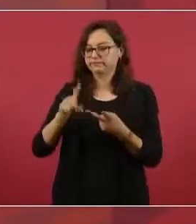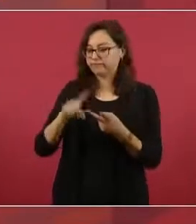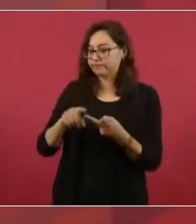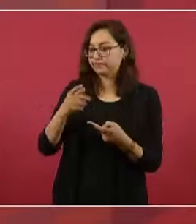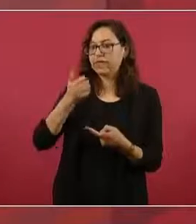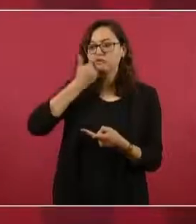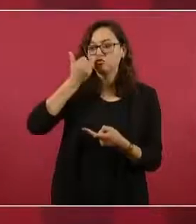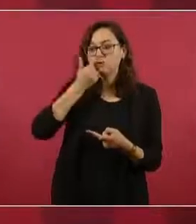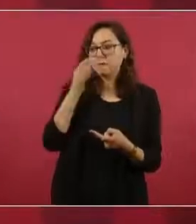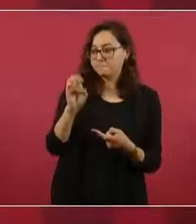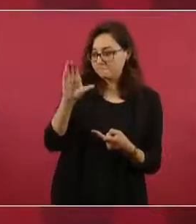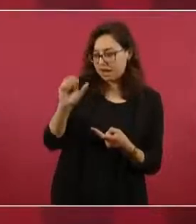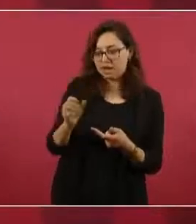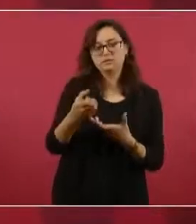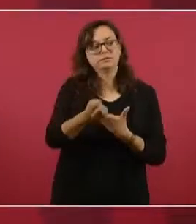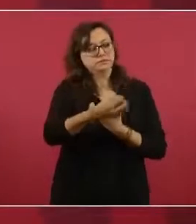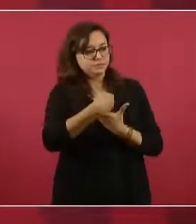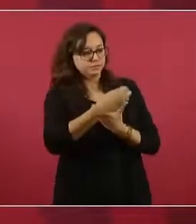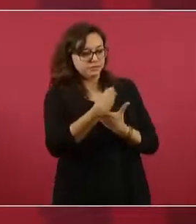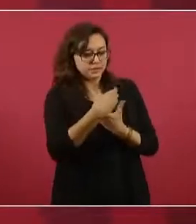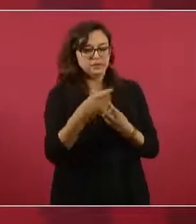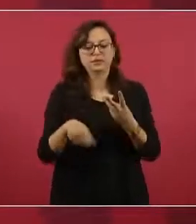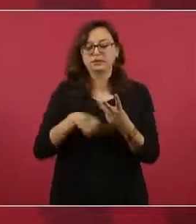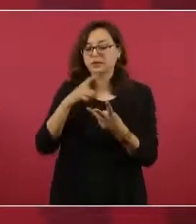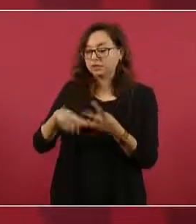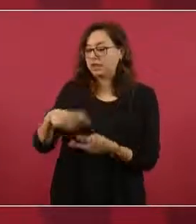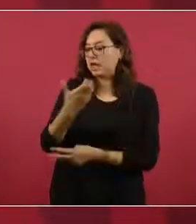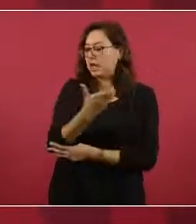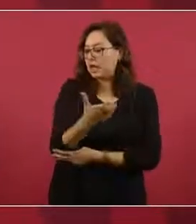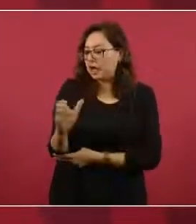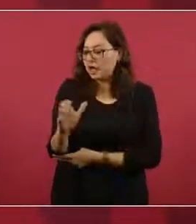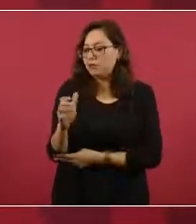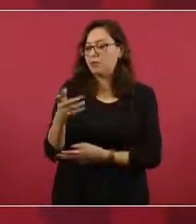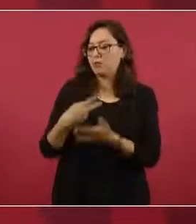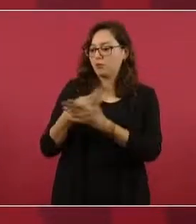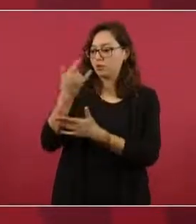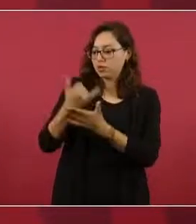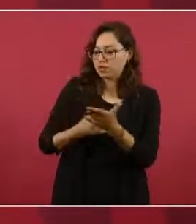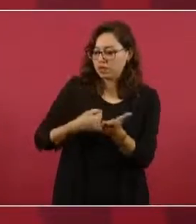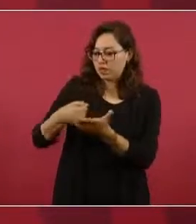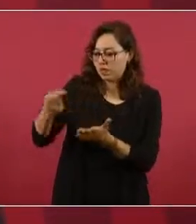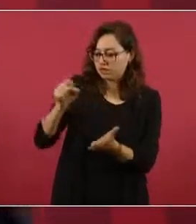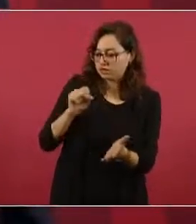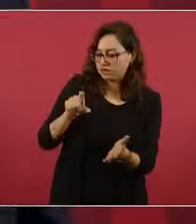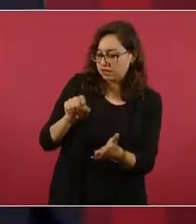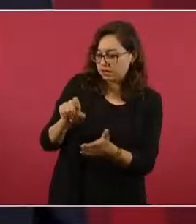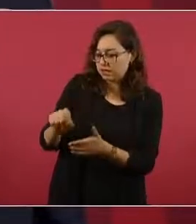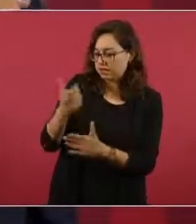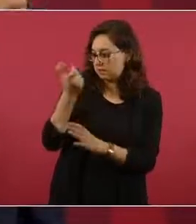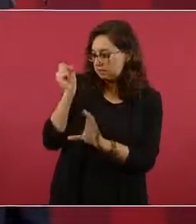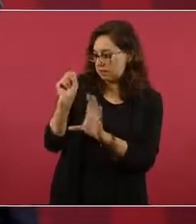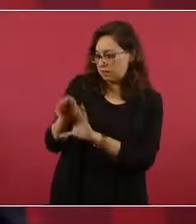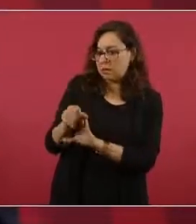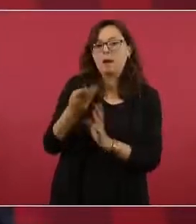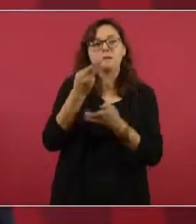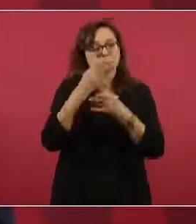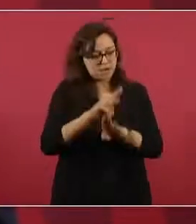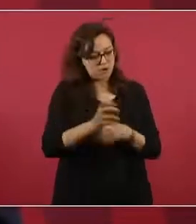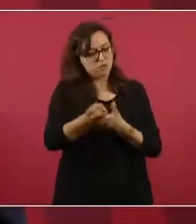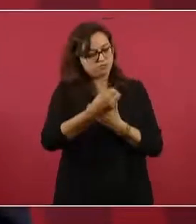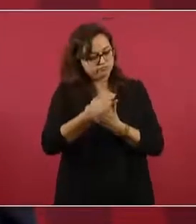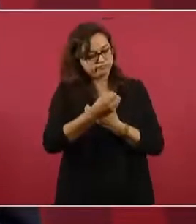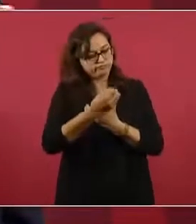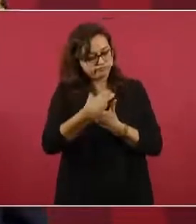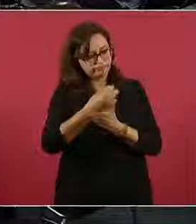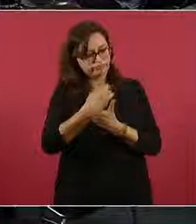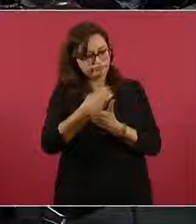beca cobre ahí, que el campesino que recibe el apoyo del programa Producción